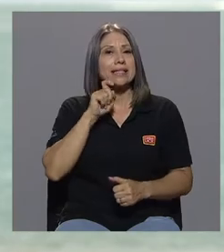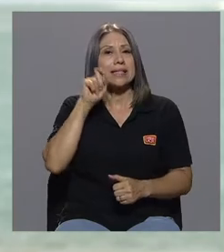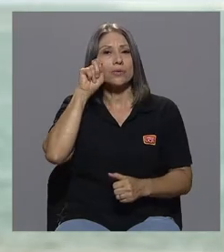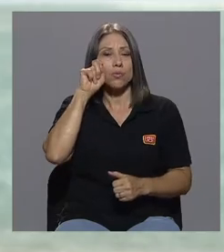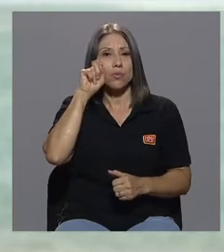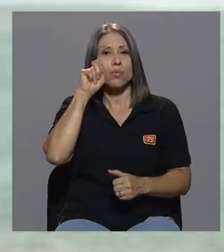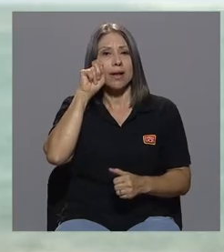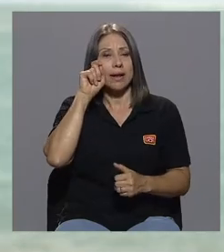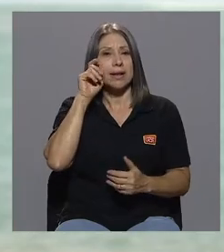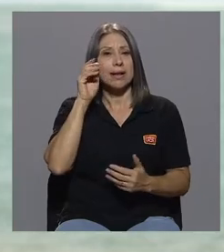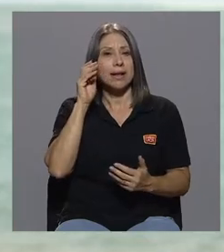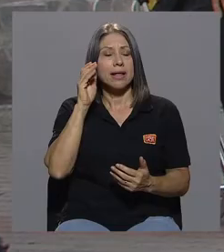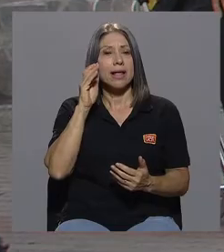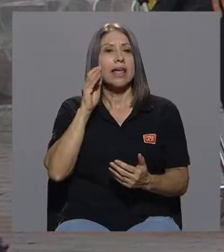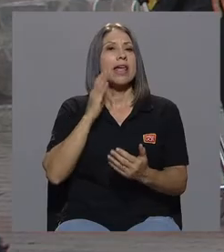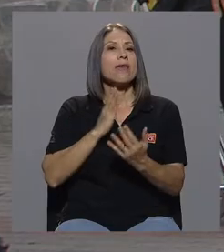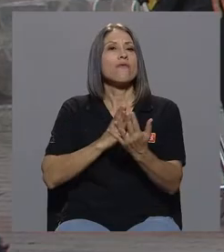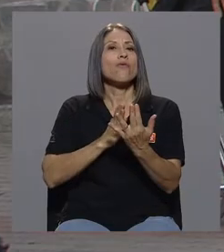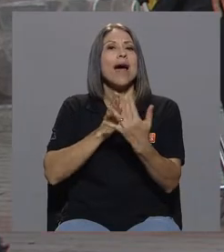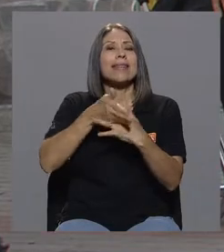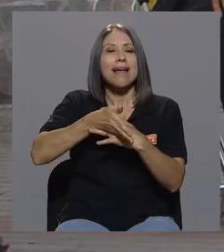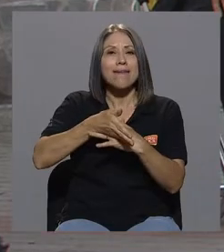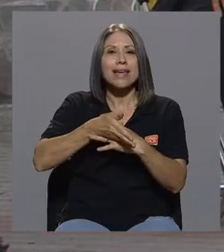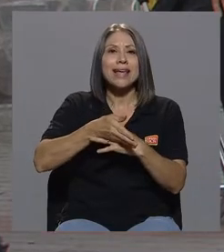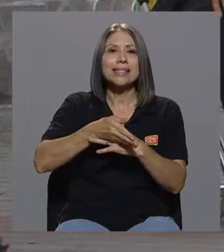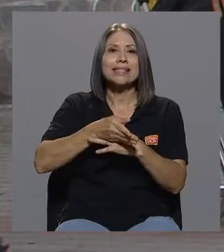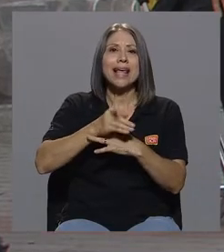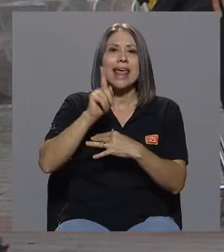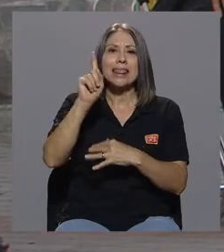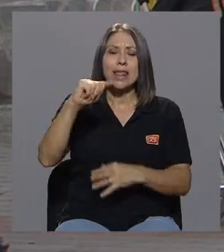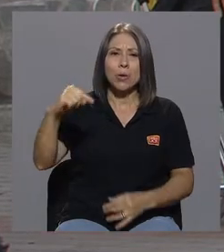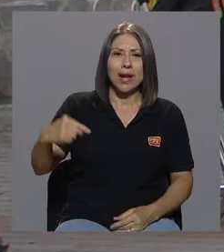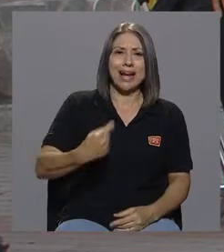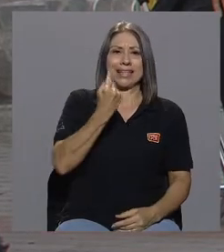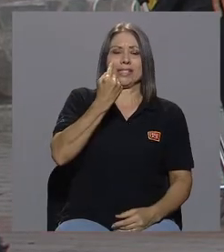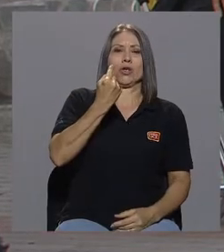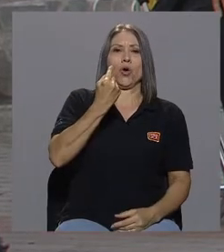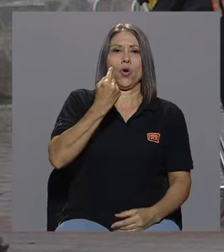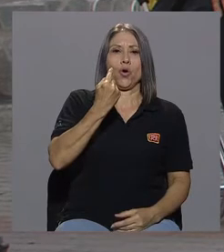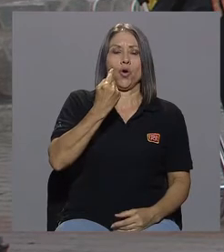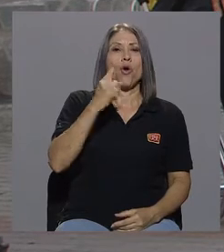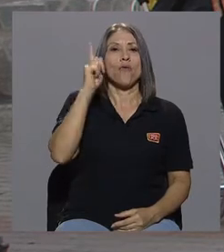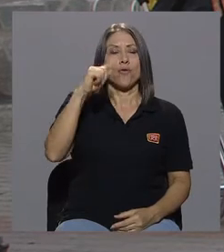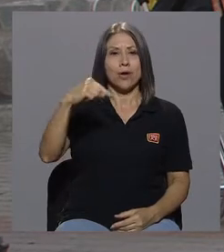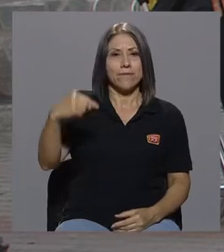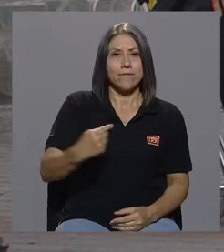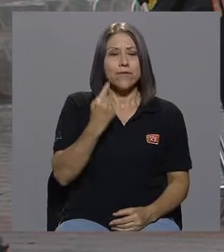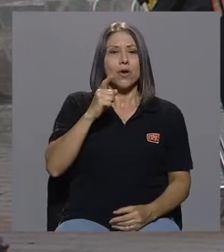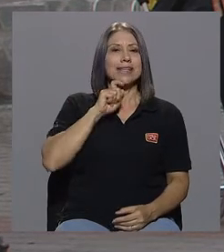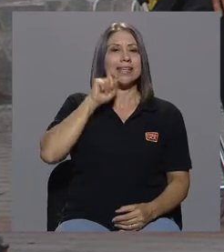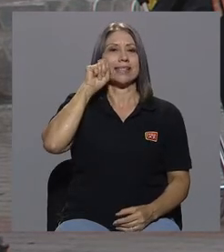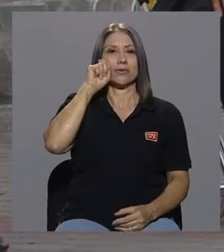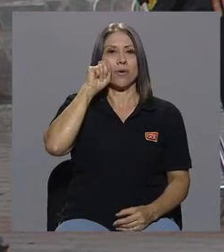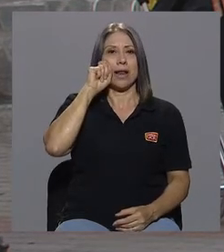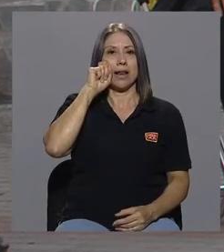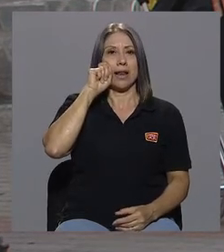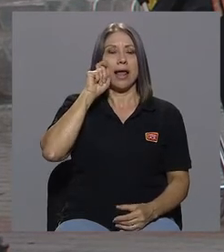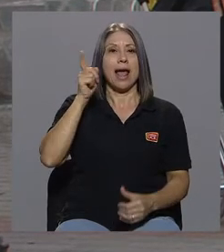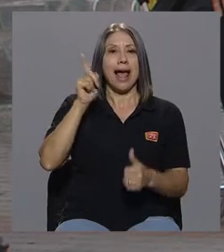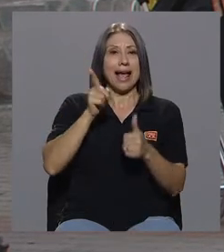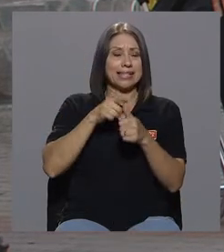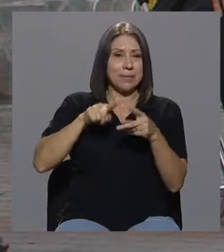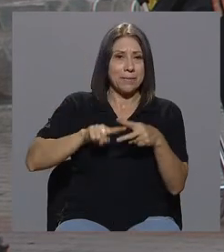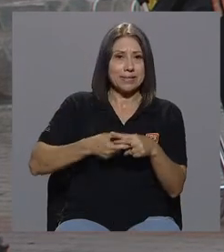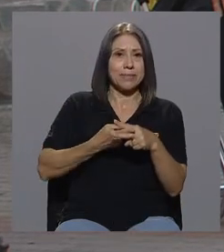agresión, a través de un acto de violencia sexual. Por una persona que ni siquiera conocía,